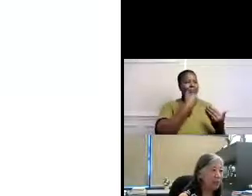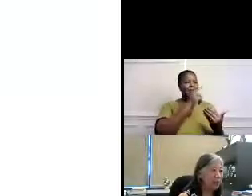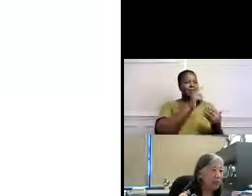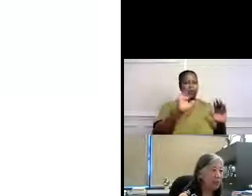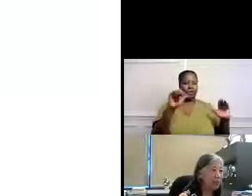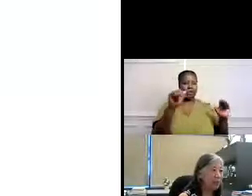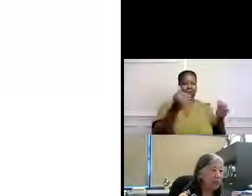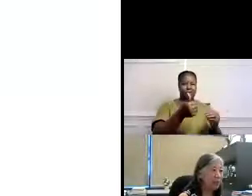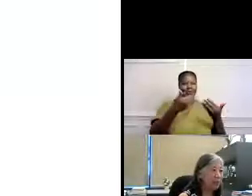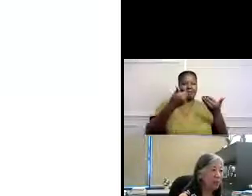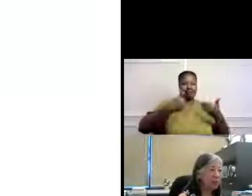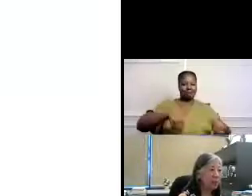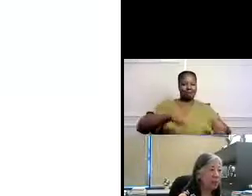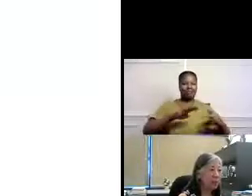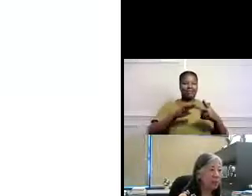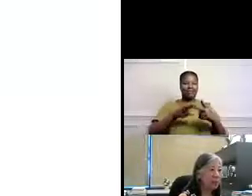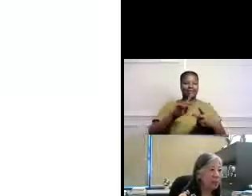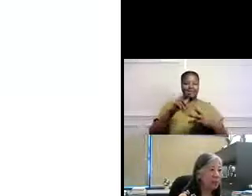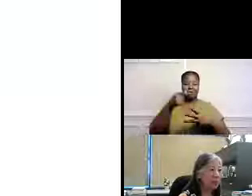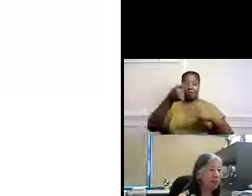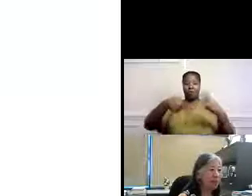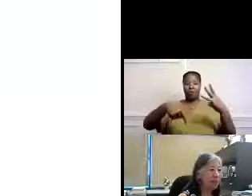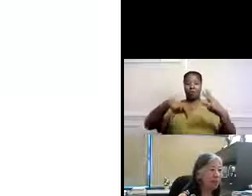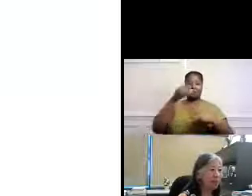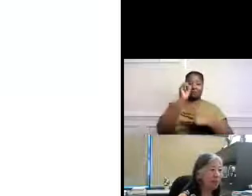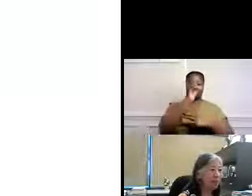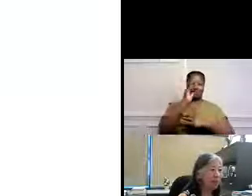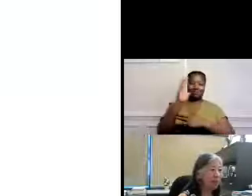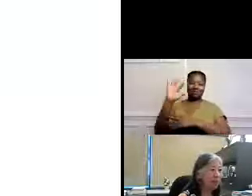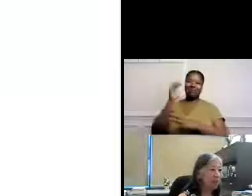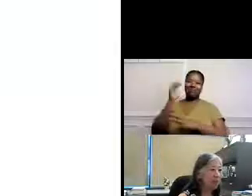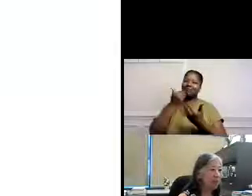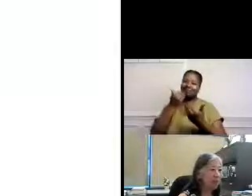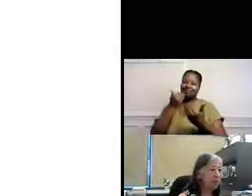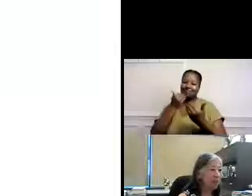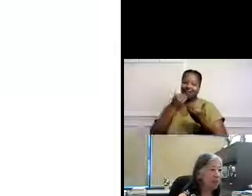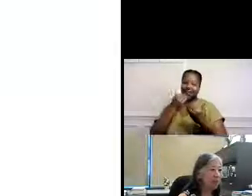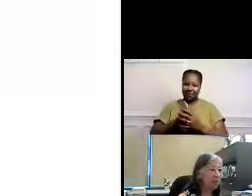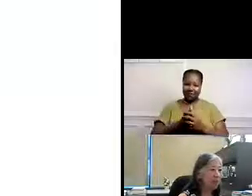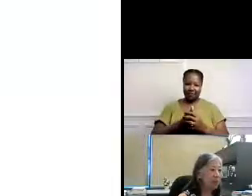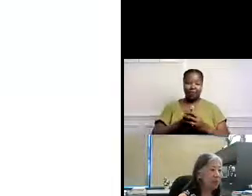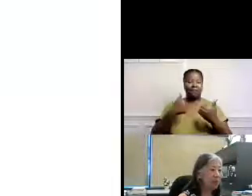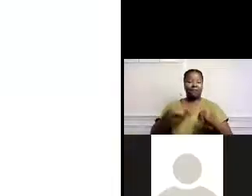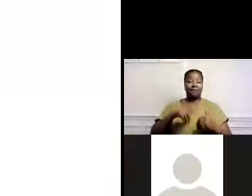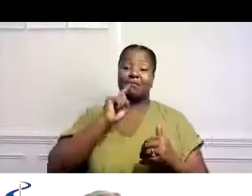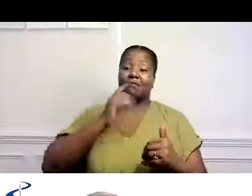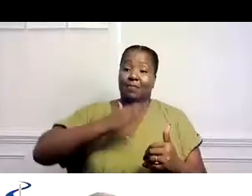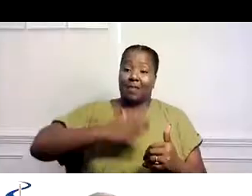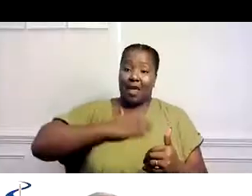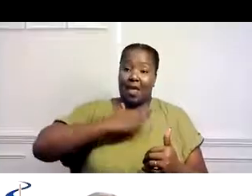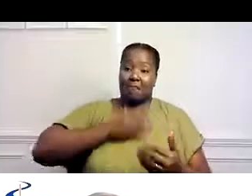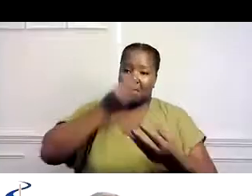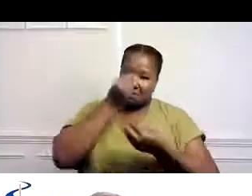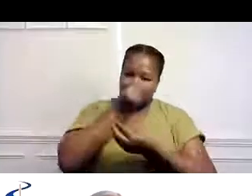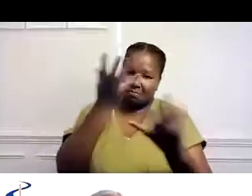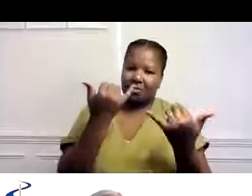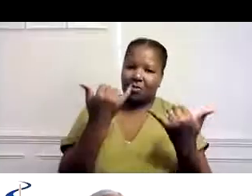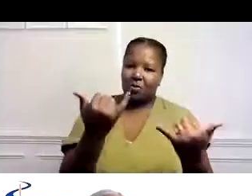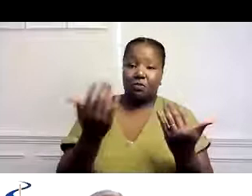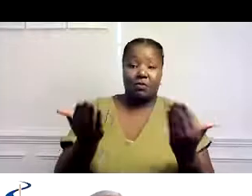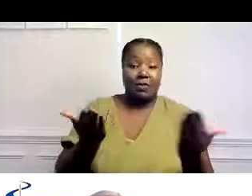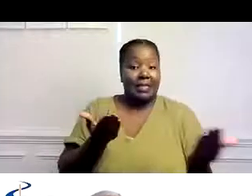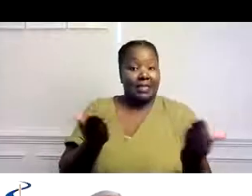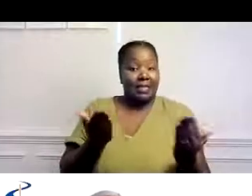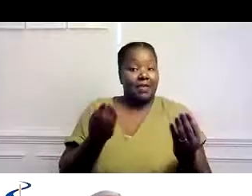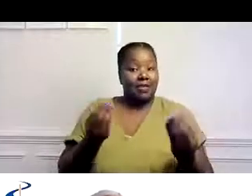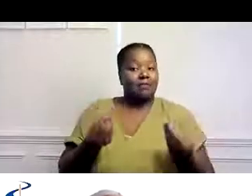Muchas gracias, Claire, por la introducción. Y gracias a usted, Kevin, Claire y Kimberly, por esa presentación bien informativa. Me da mucho gusto hablar